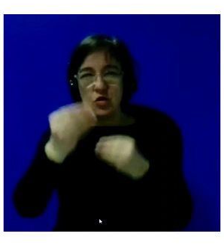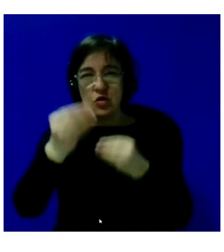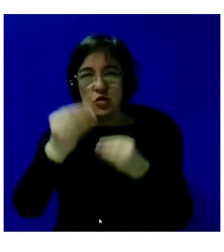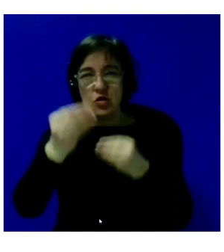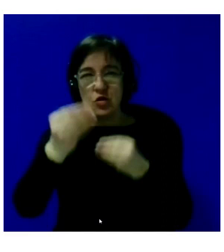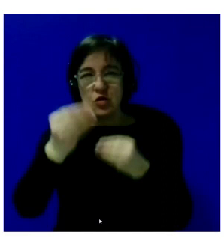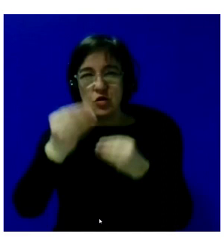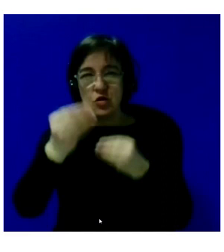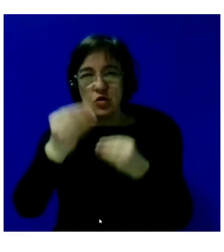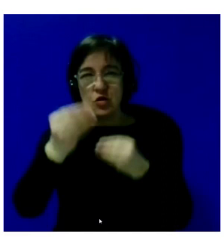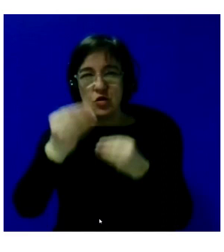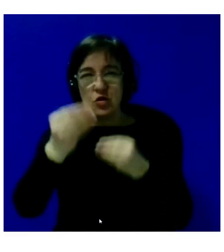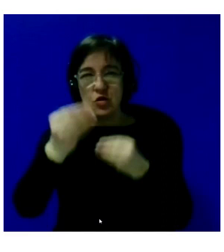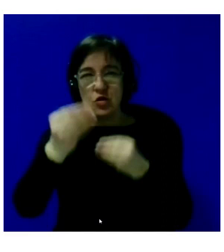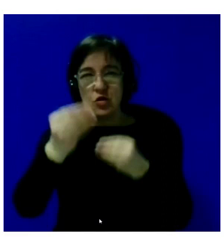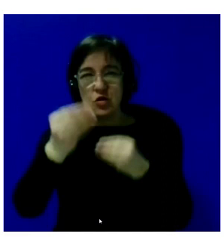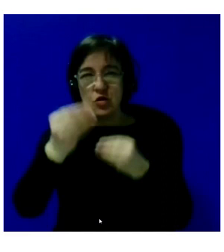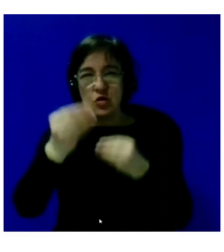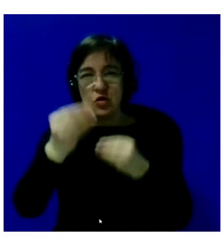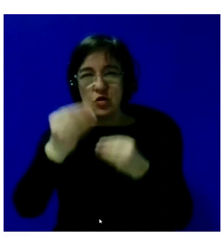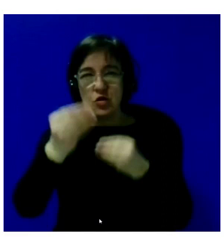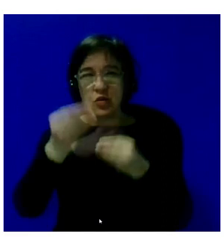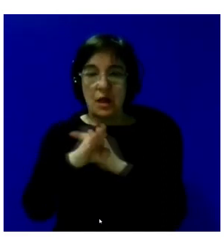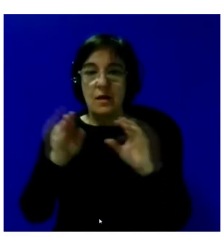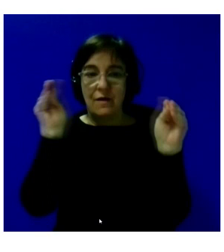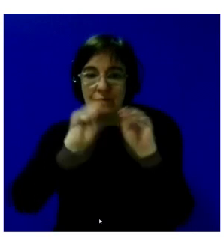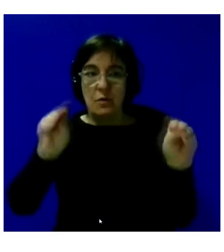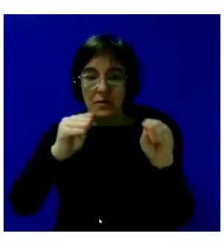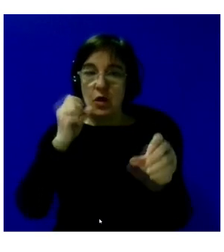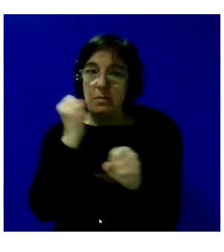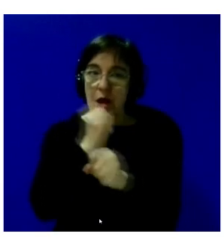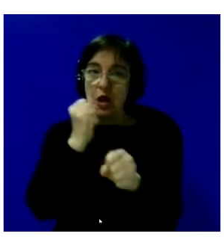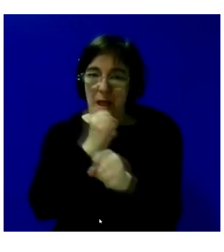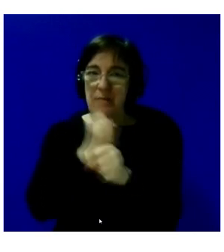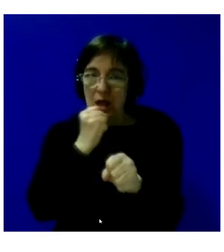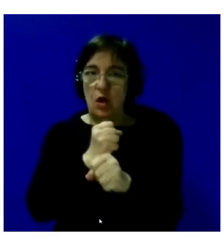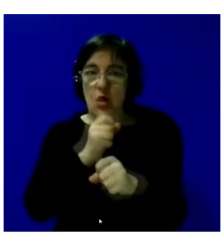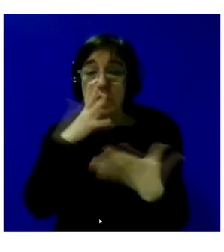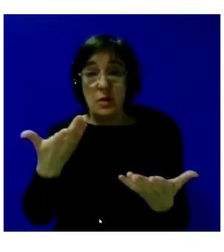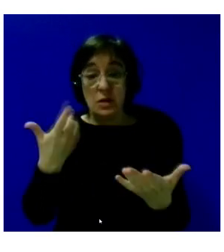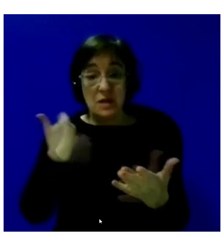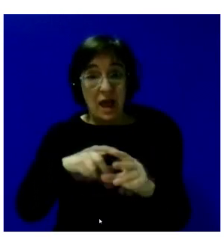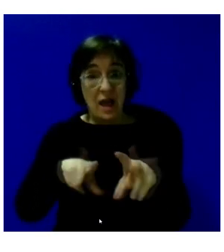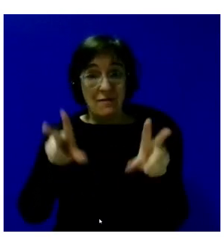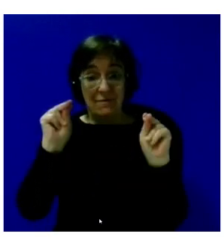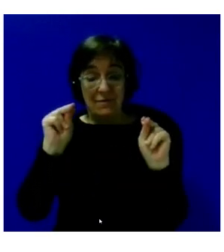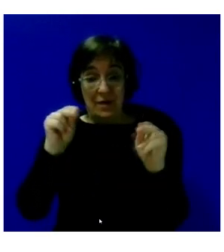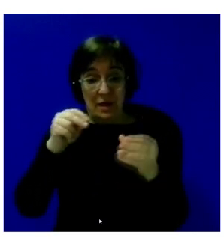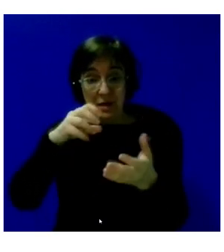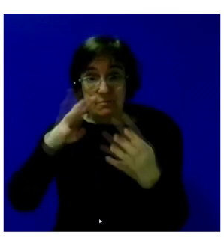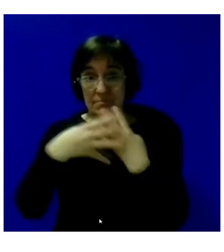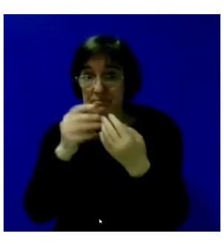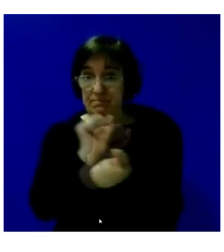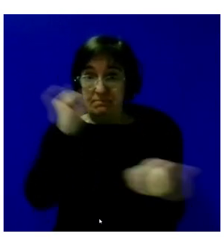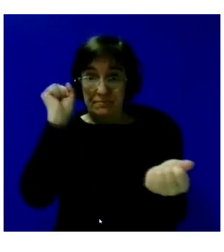16% de esas personas podían acceder a formación para el empleo. Y sabíamos que cuando salían del ámbito penitenciario